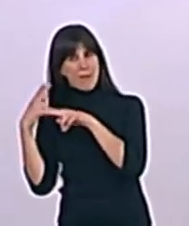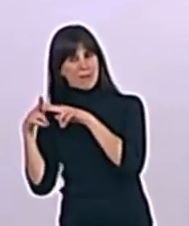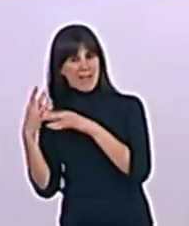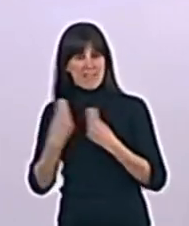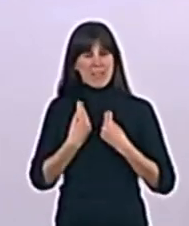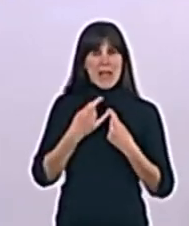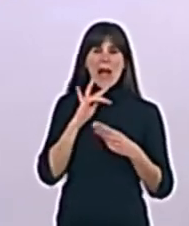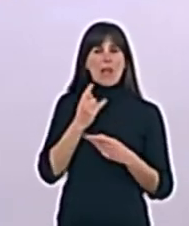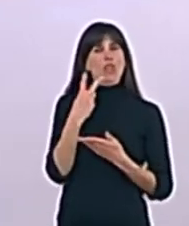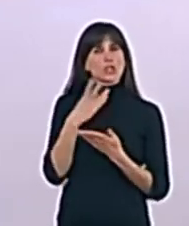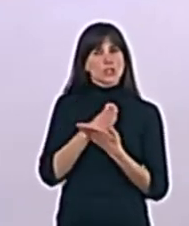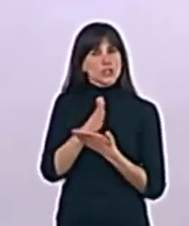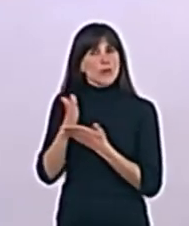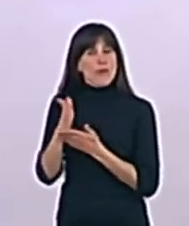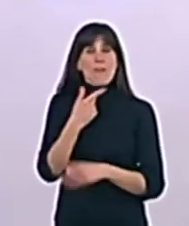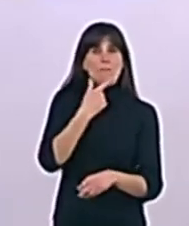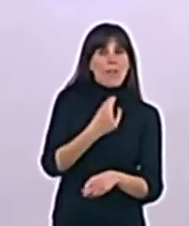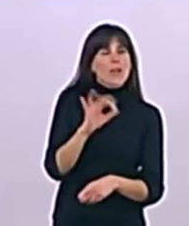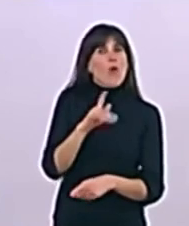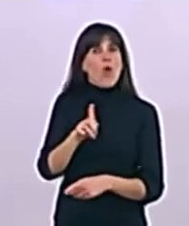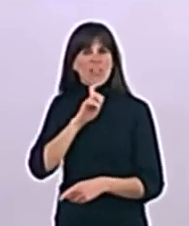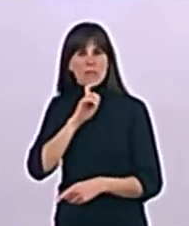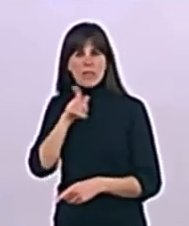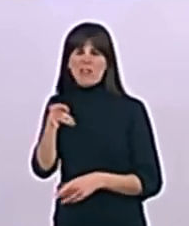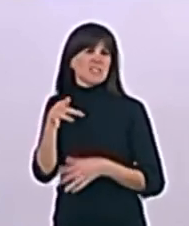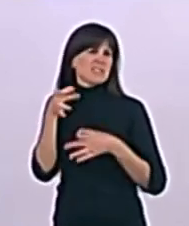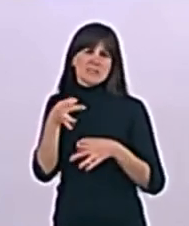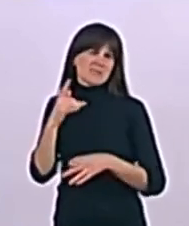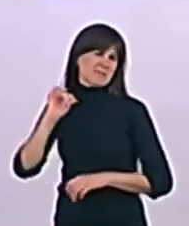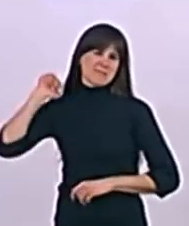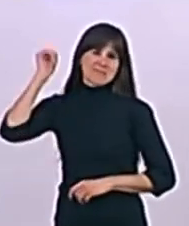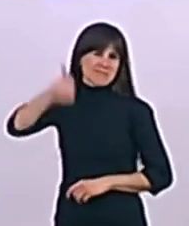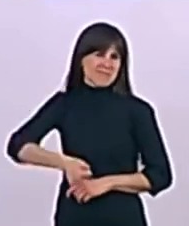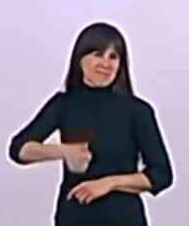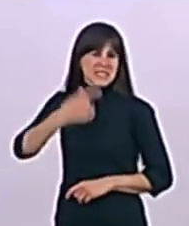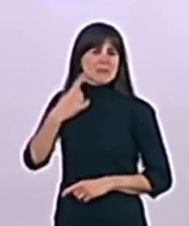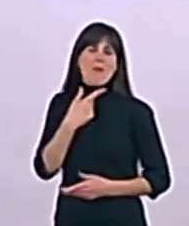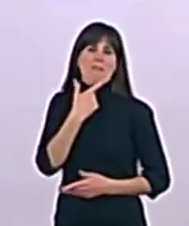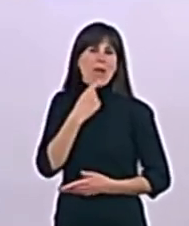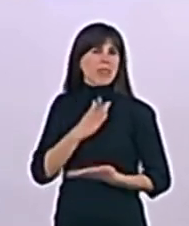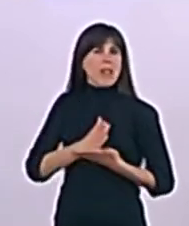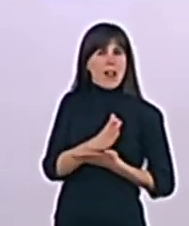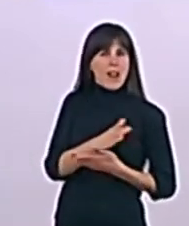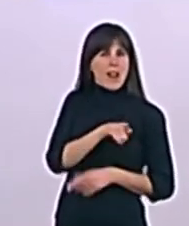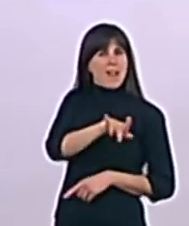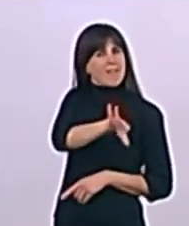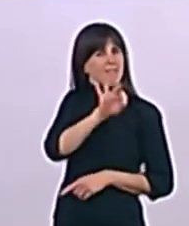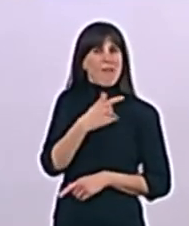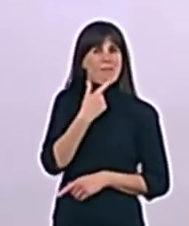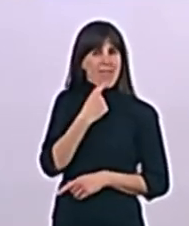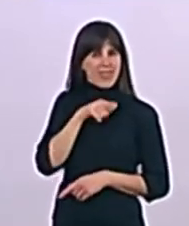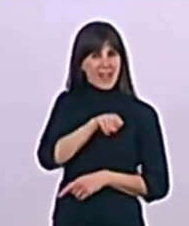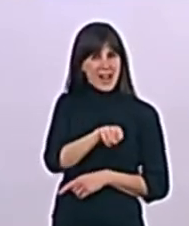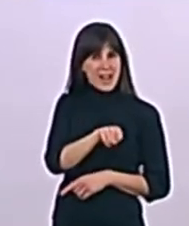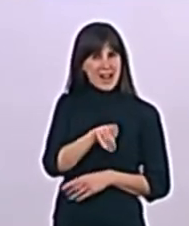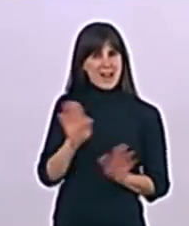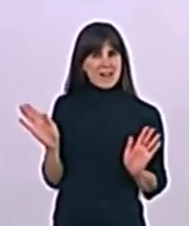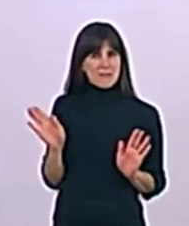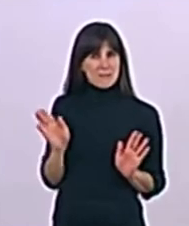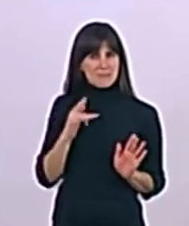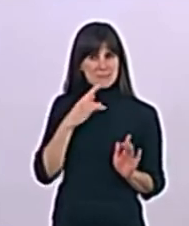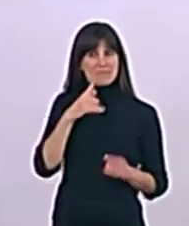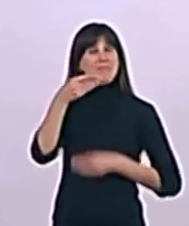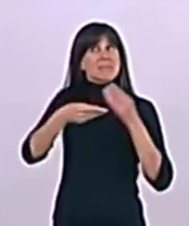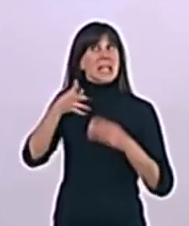a lo fácil, querían ir a lo fácil, que es que lo que han hecho en Cataluña se ponen de perfil y dejan que los problemas se